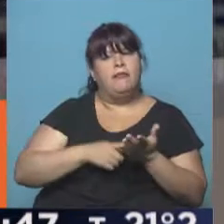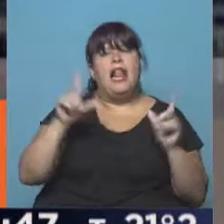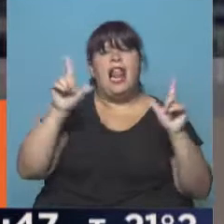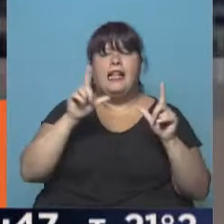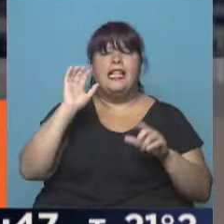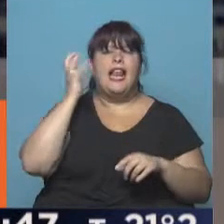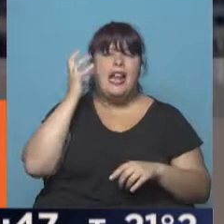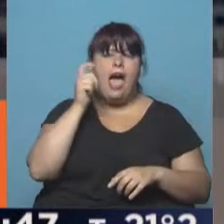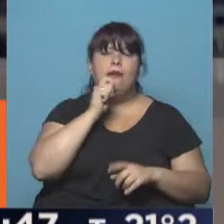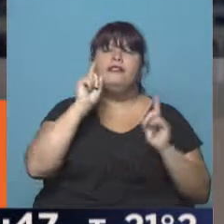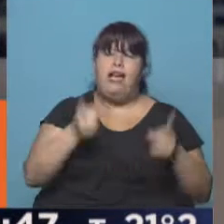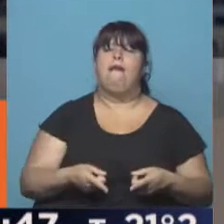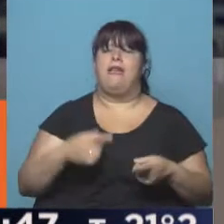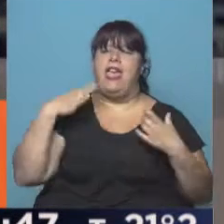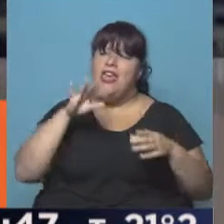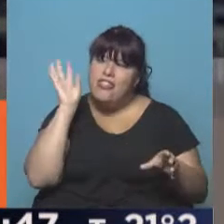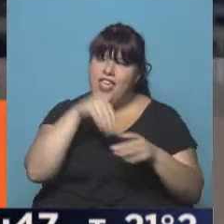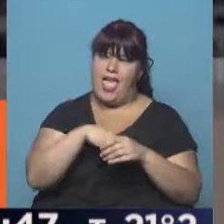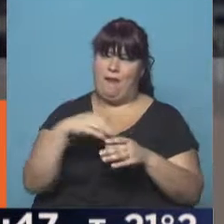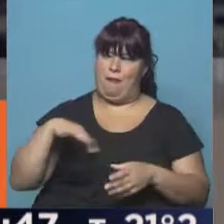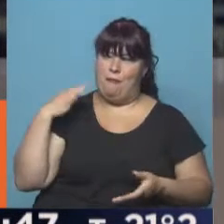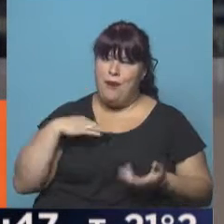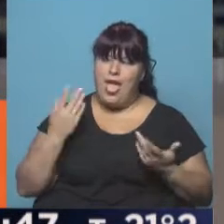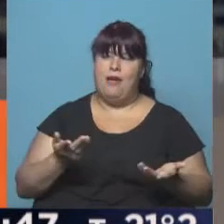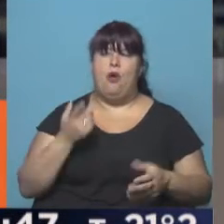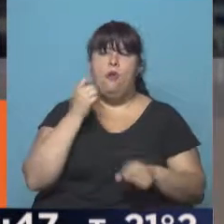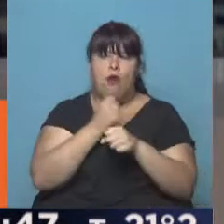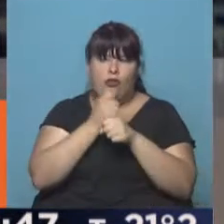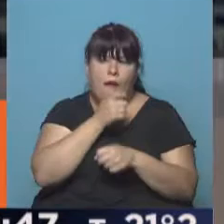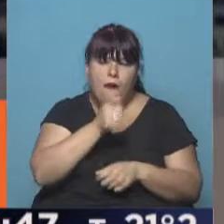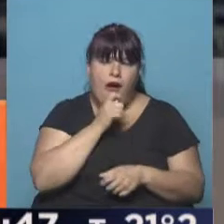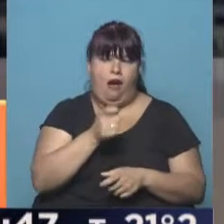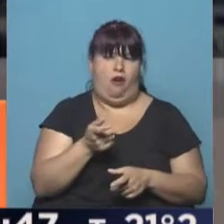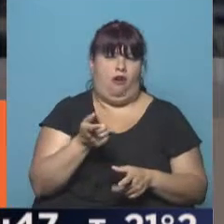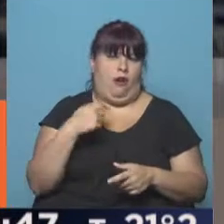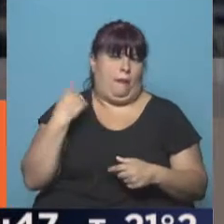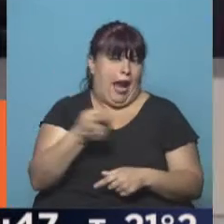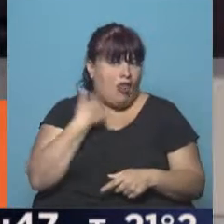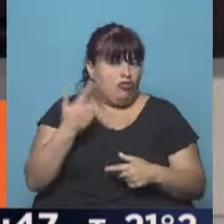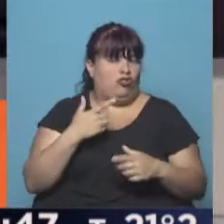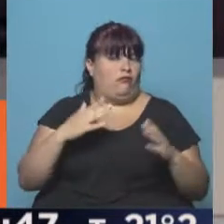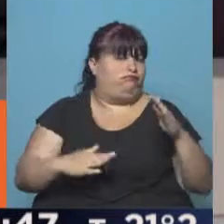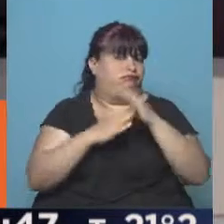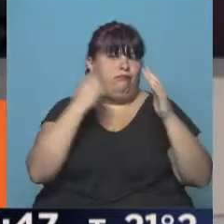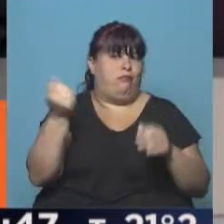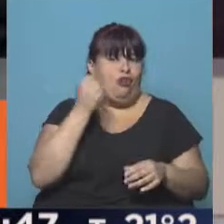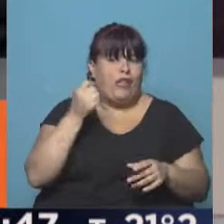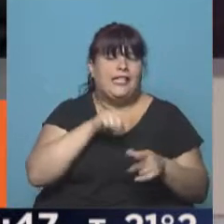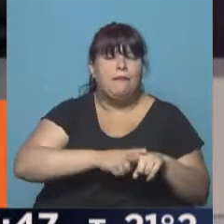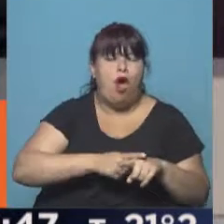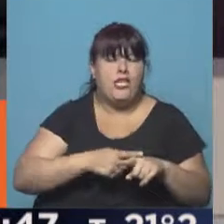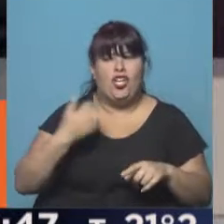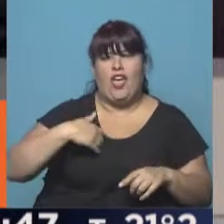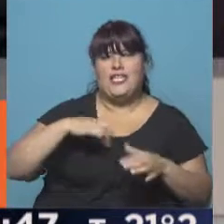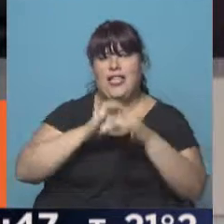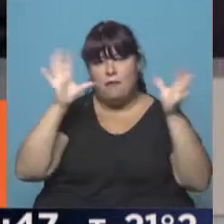medios de comunicación también sean galardonados por la cobertura que hacen para nosotros el centro, digamos, político del